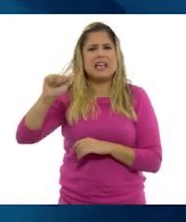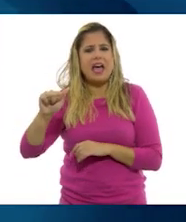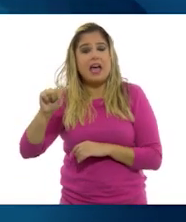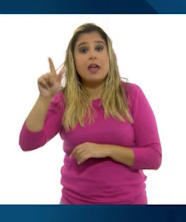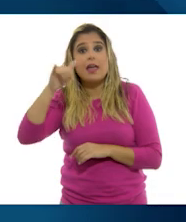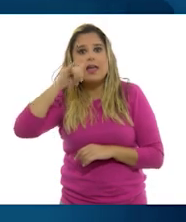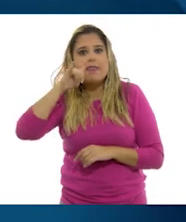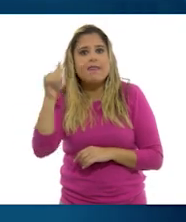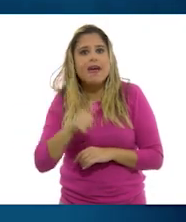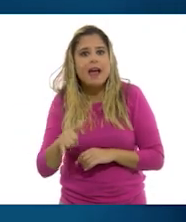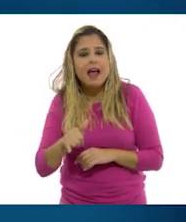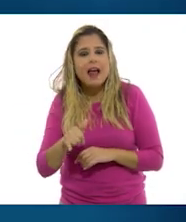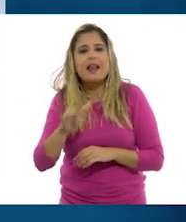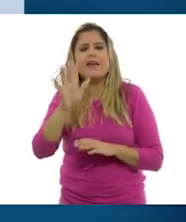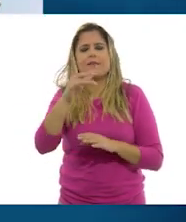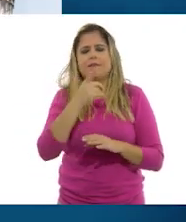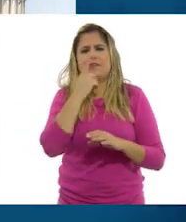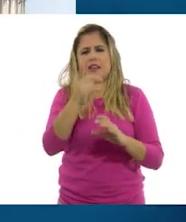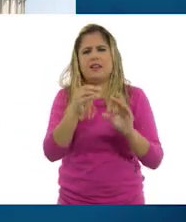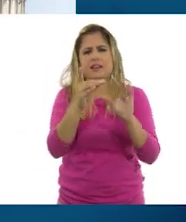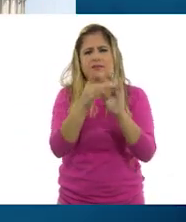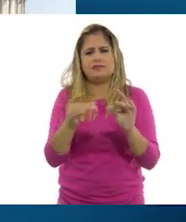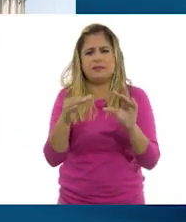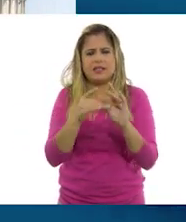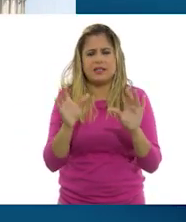Y dice...